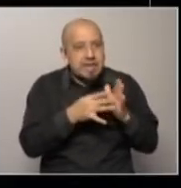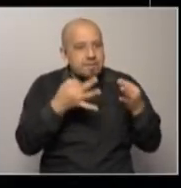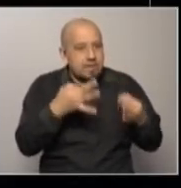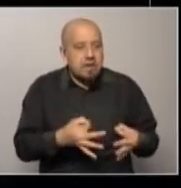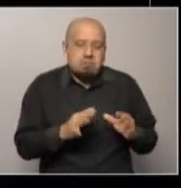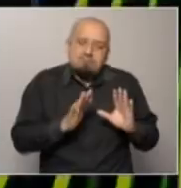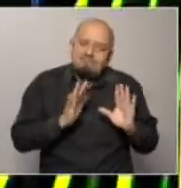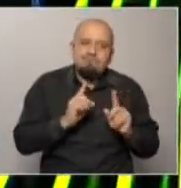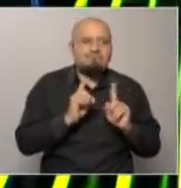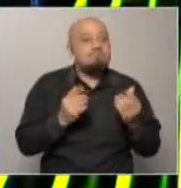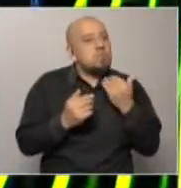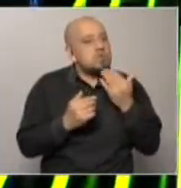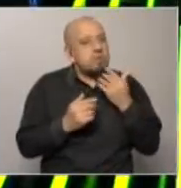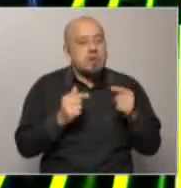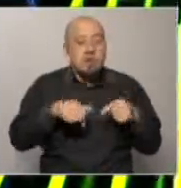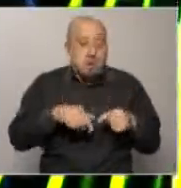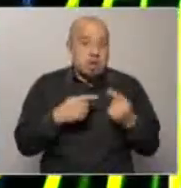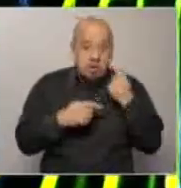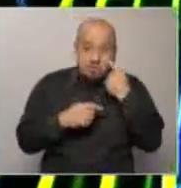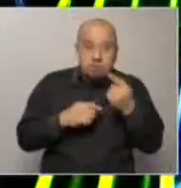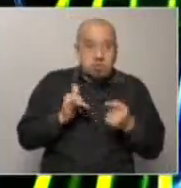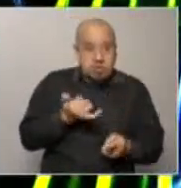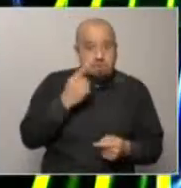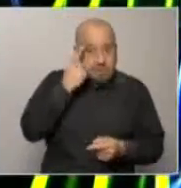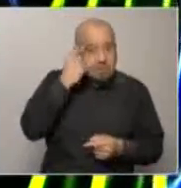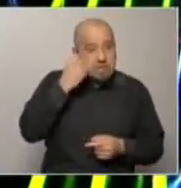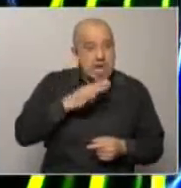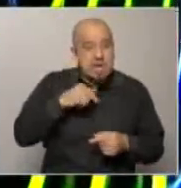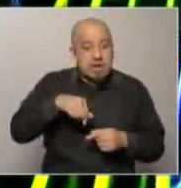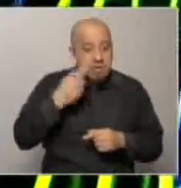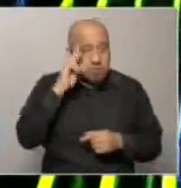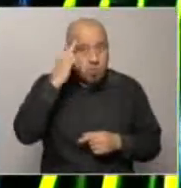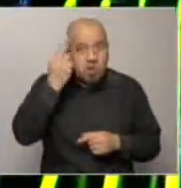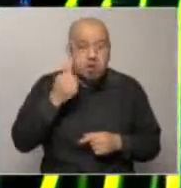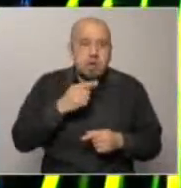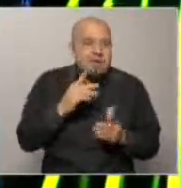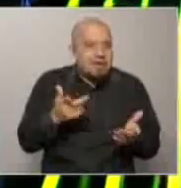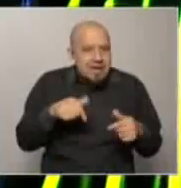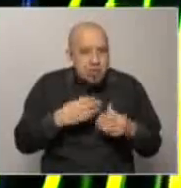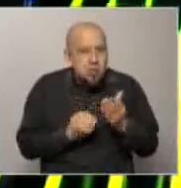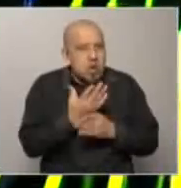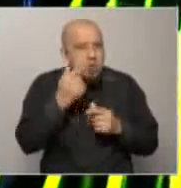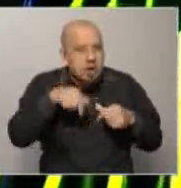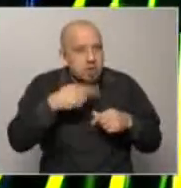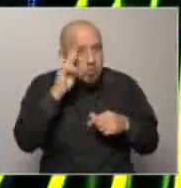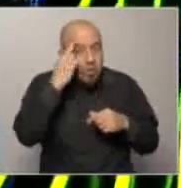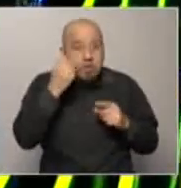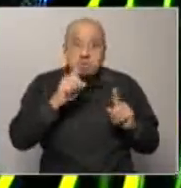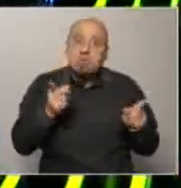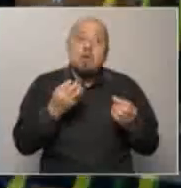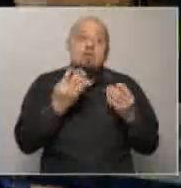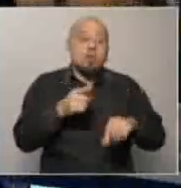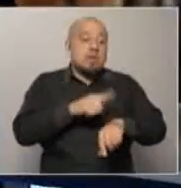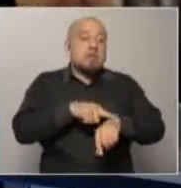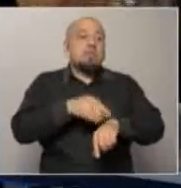en Uruguay durante mucho tiempo cuando se aplicaron estas cosas porque no tiene nada de novedosa esa estrategia para Uruguay lo que genera en el largo plazo